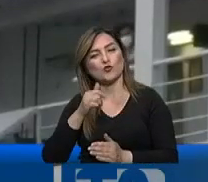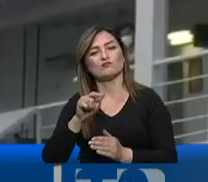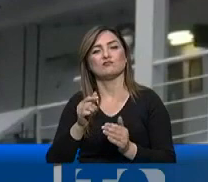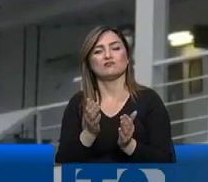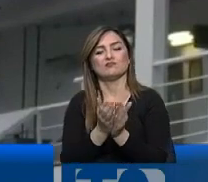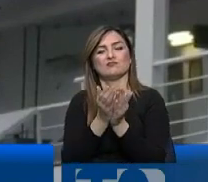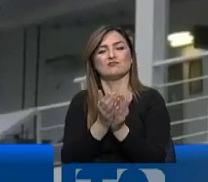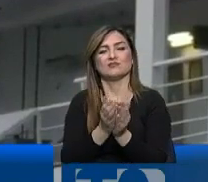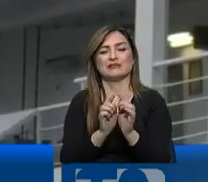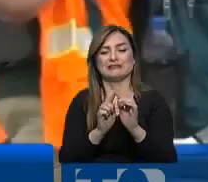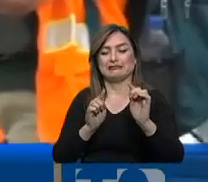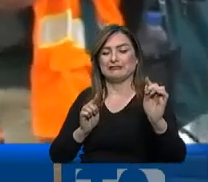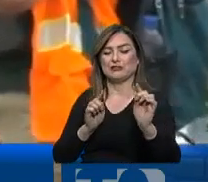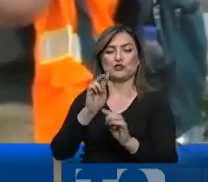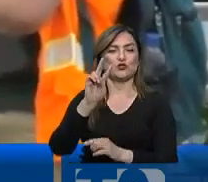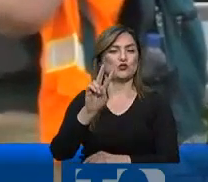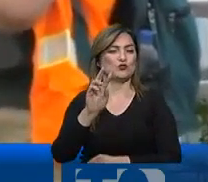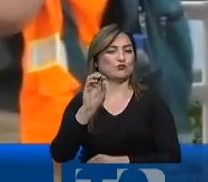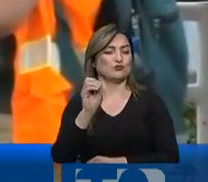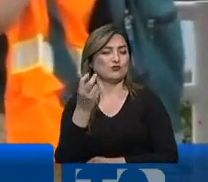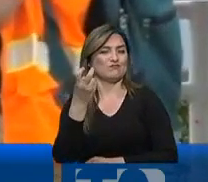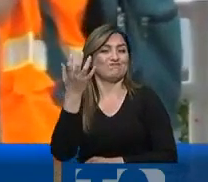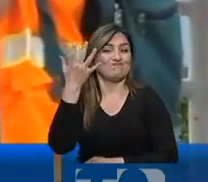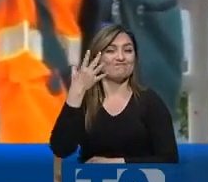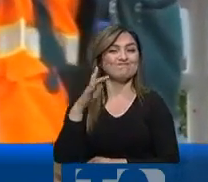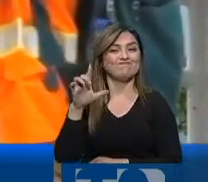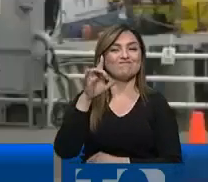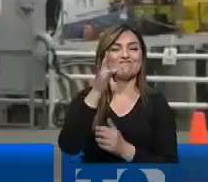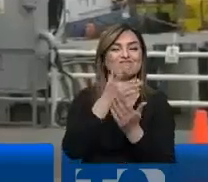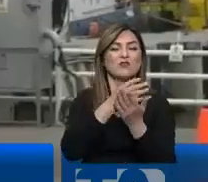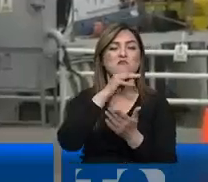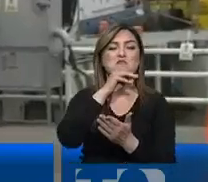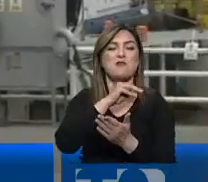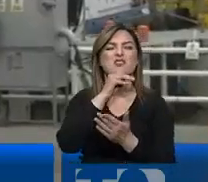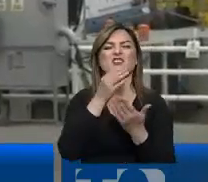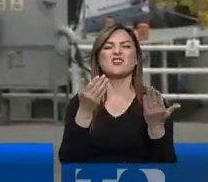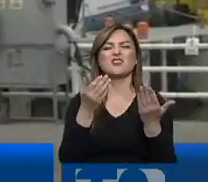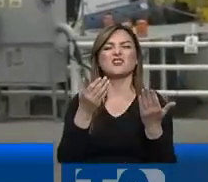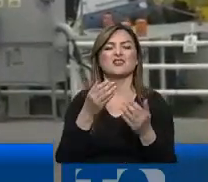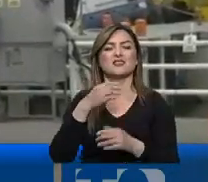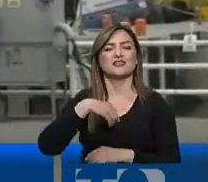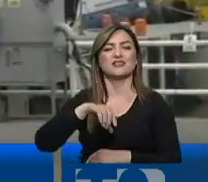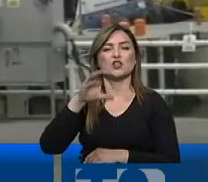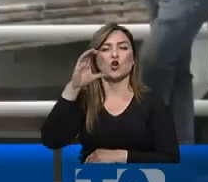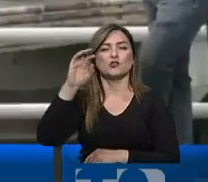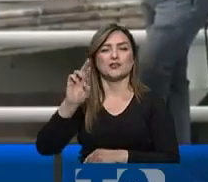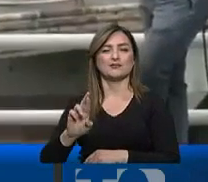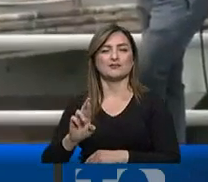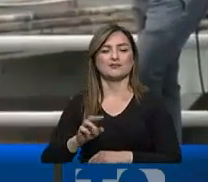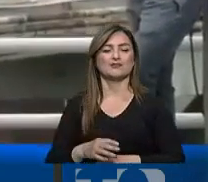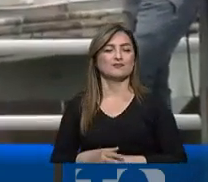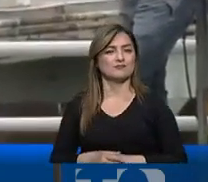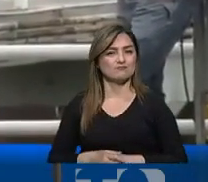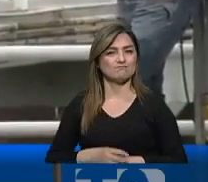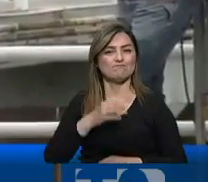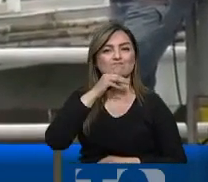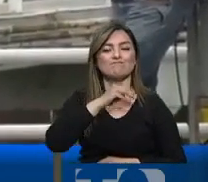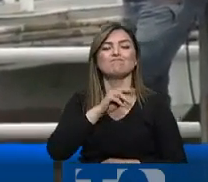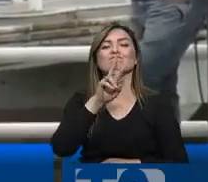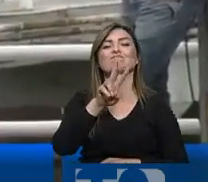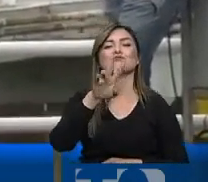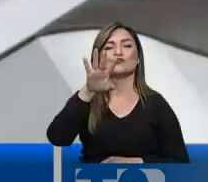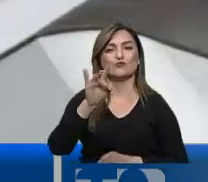212 metros de eslora, que el lunes pasado arribó a Manta desde el puerto de Quispe en Costa Rica. En Manta, los